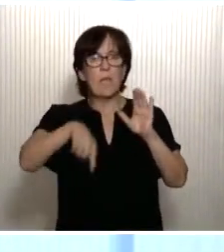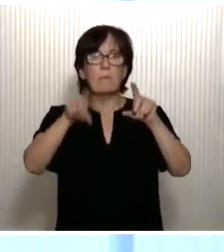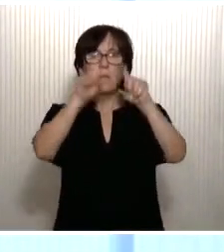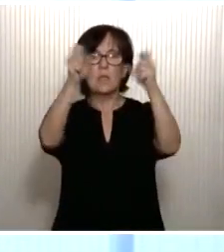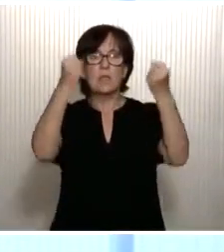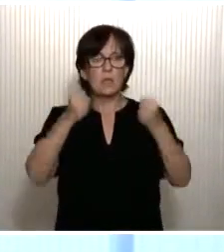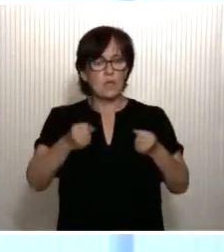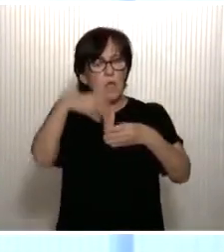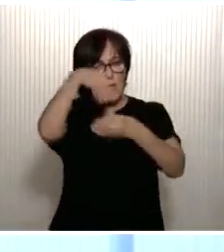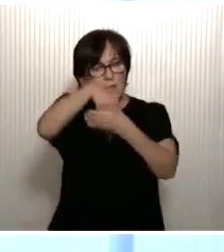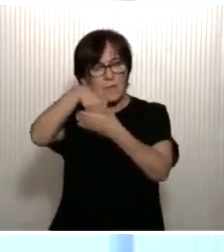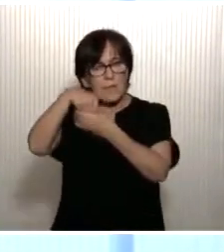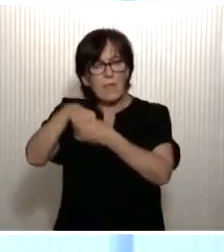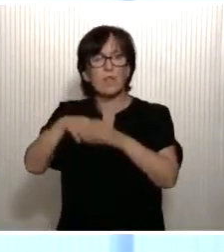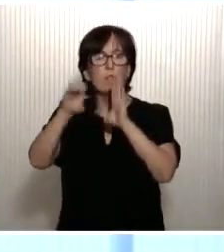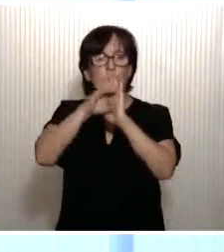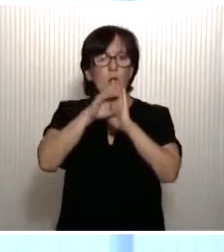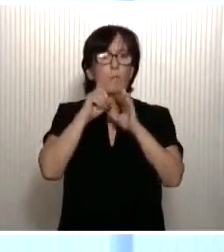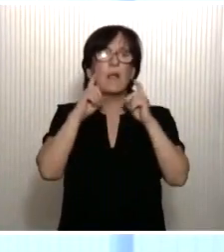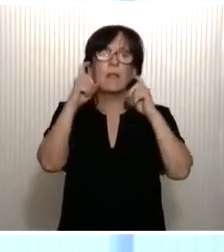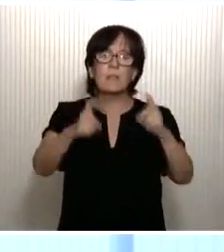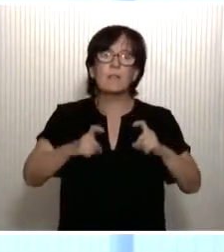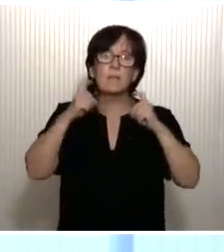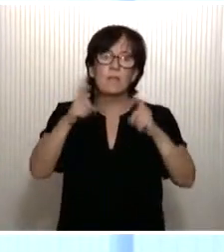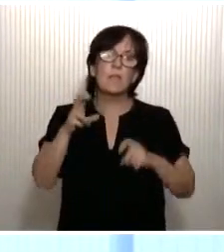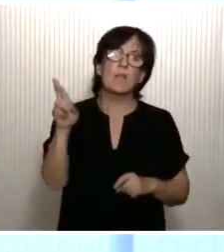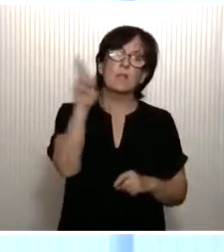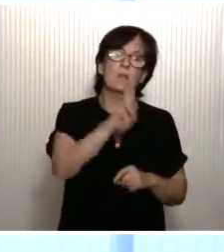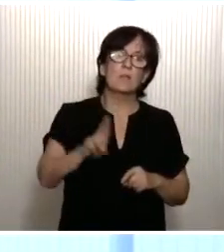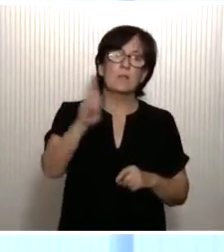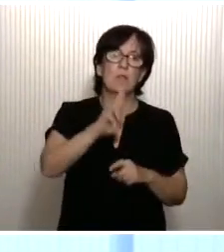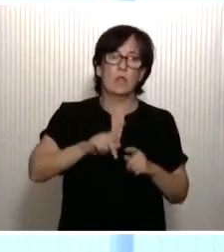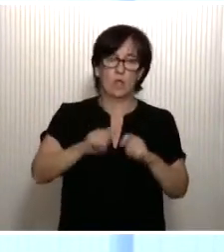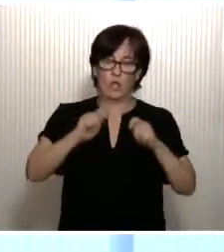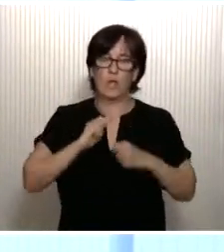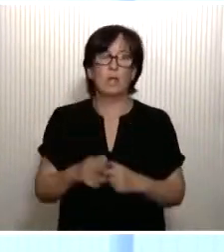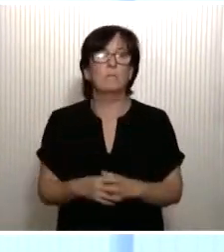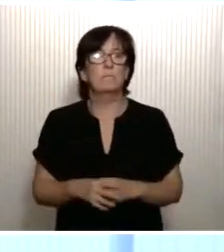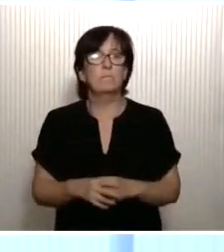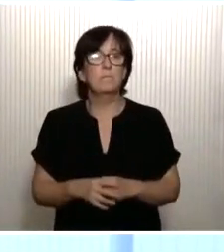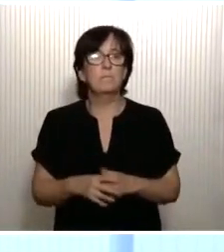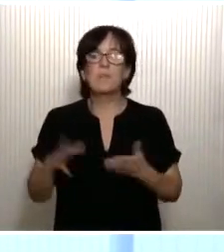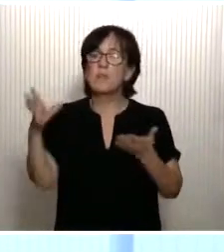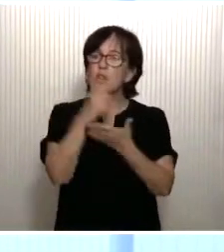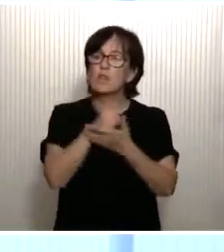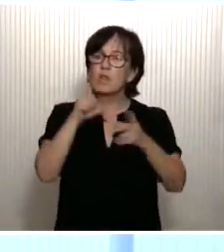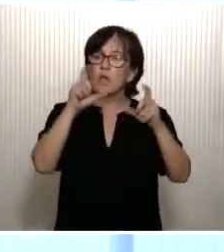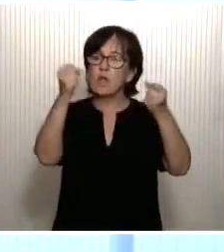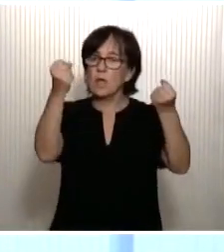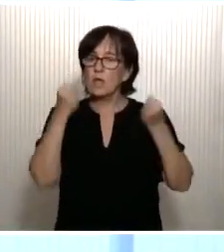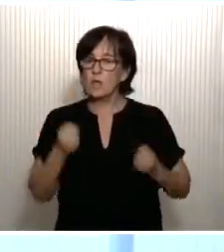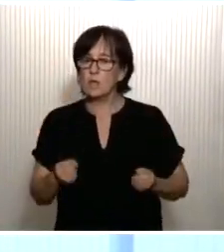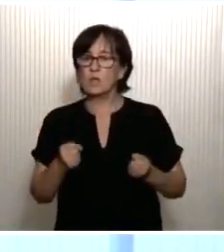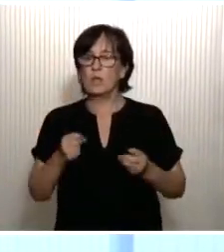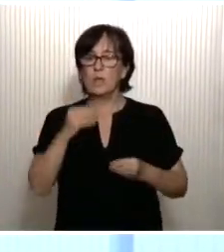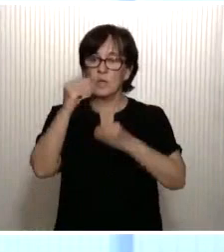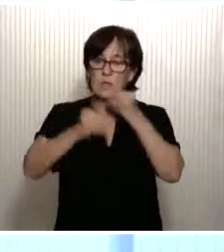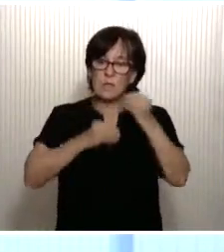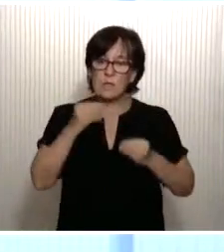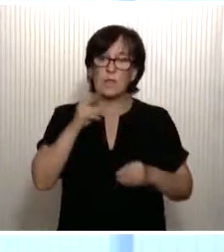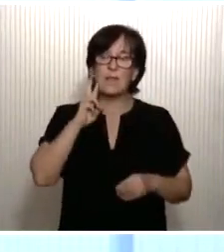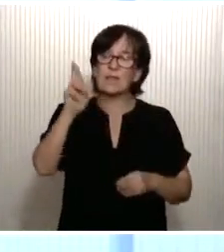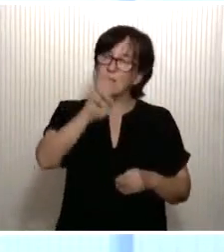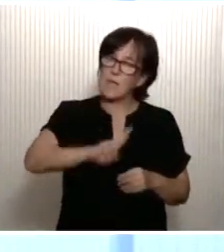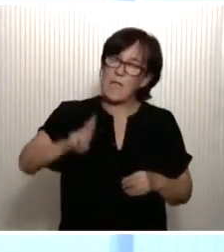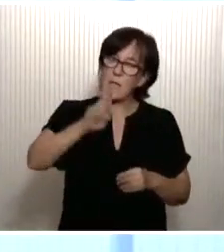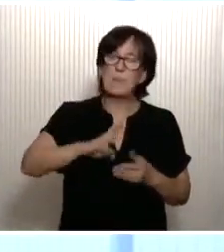la Constitución para el esfuerzo de recuperación que nos aguarda. En todas las instituciones que ampara, y repito,